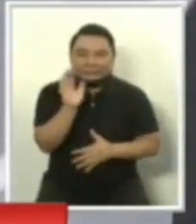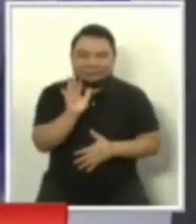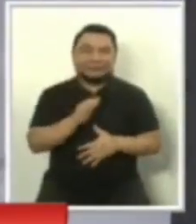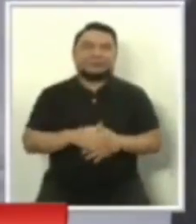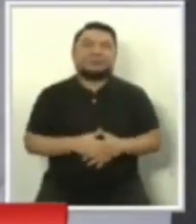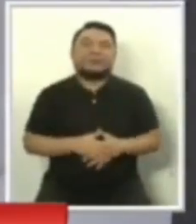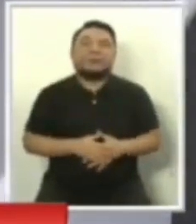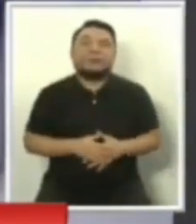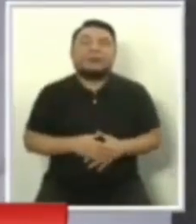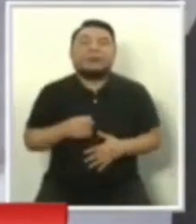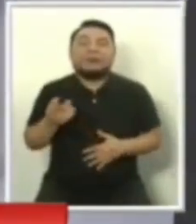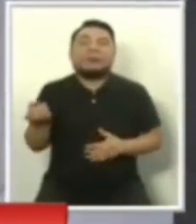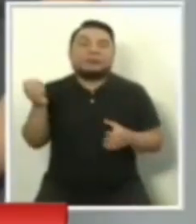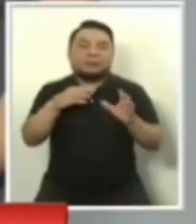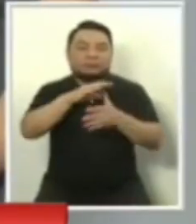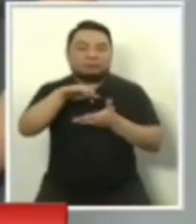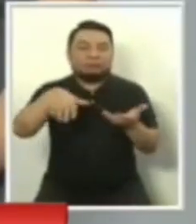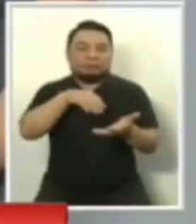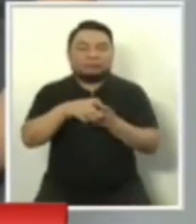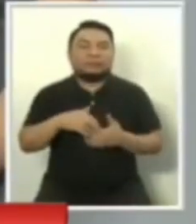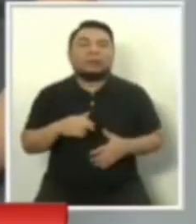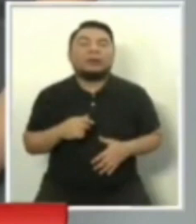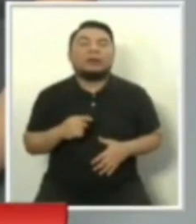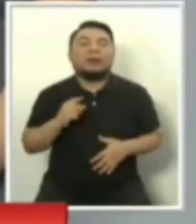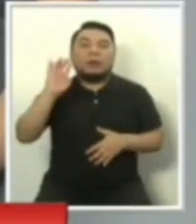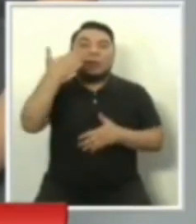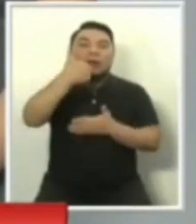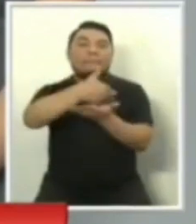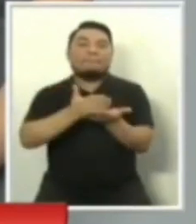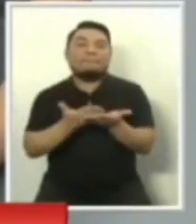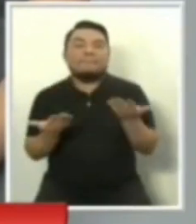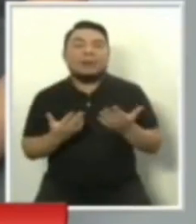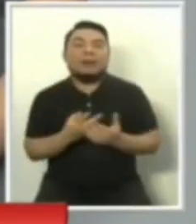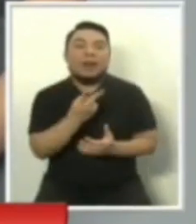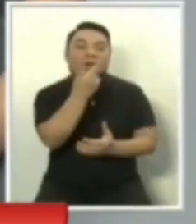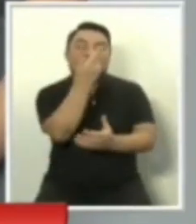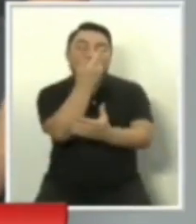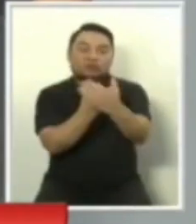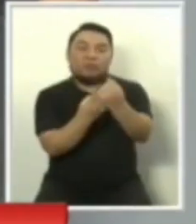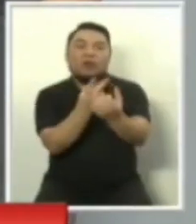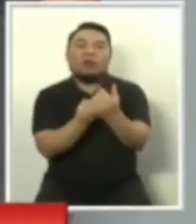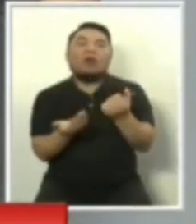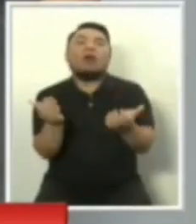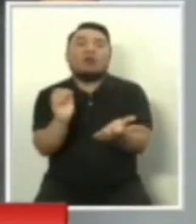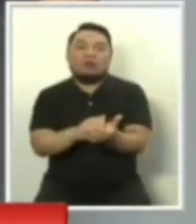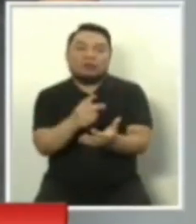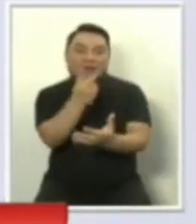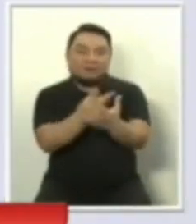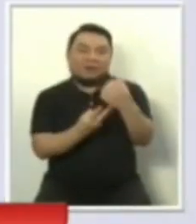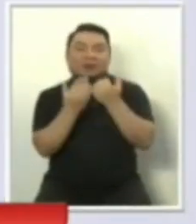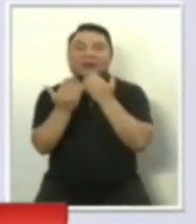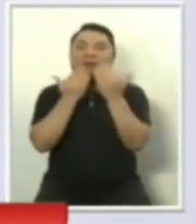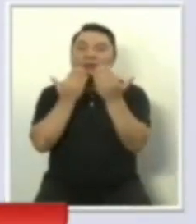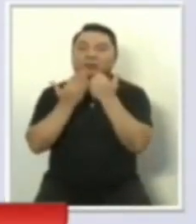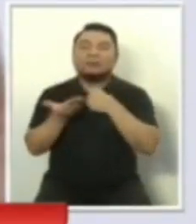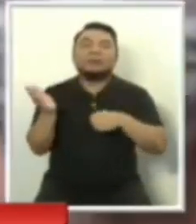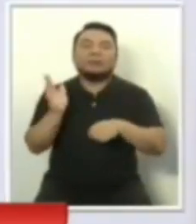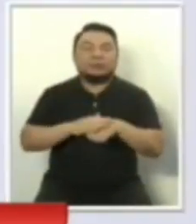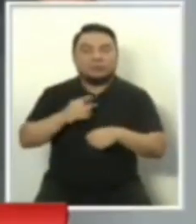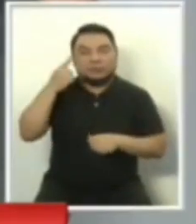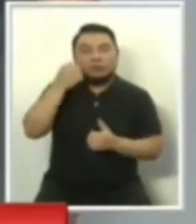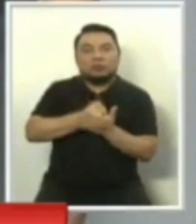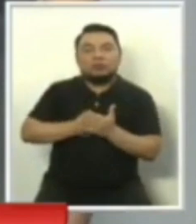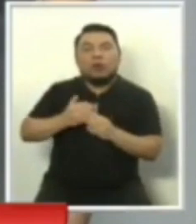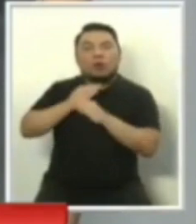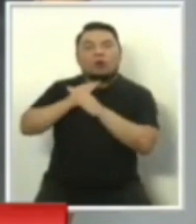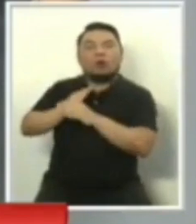Y volvemos entonces al bloque cuarto, que es el de las duplas. Que van a responder sobre integridad pública y lucha